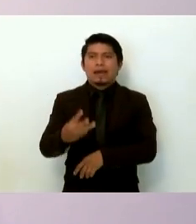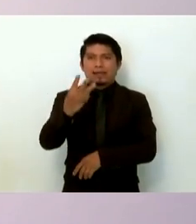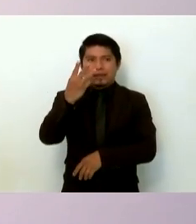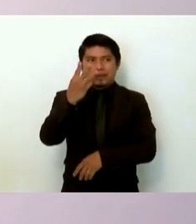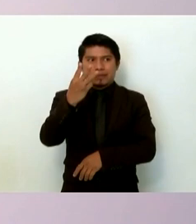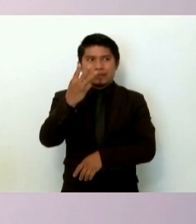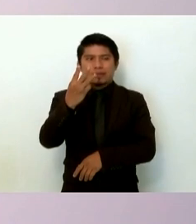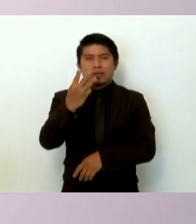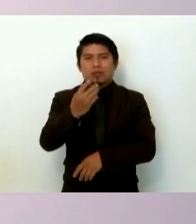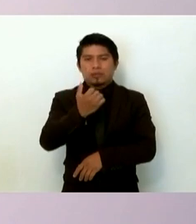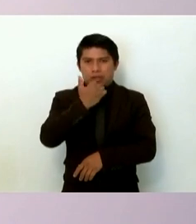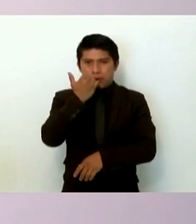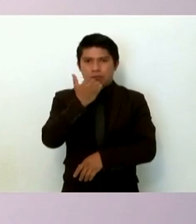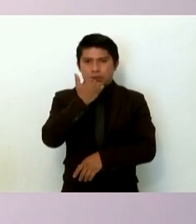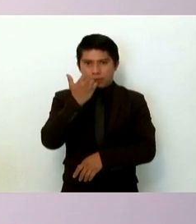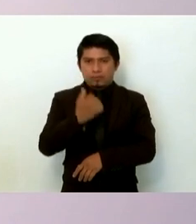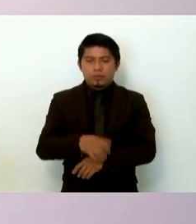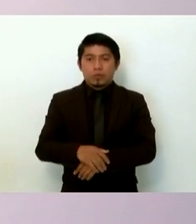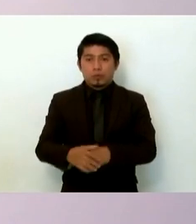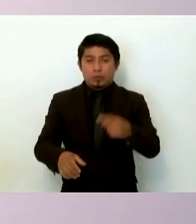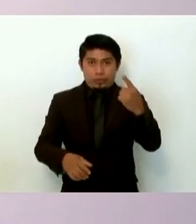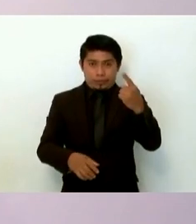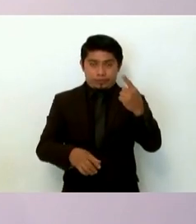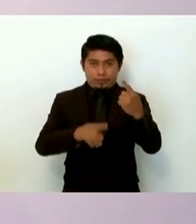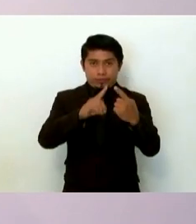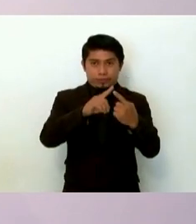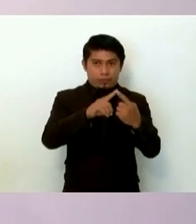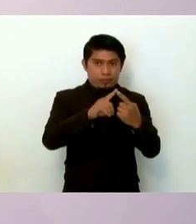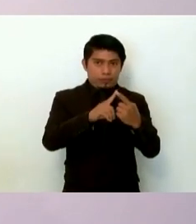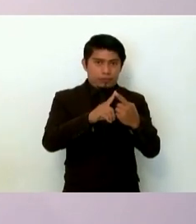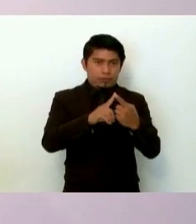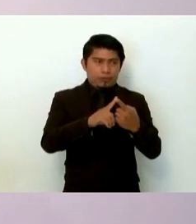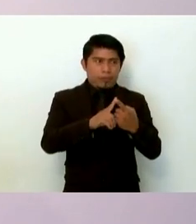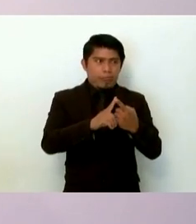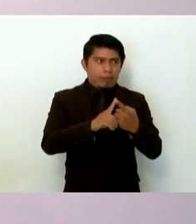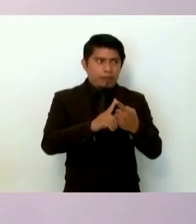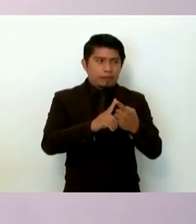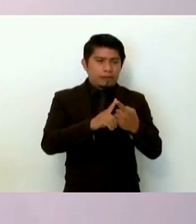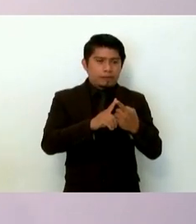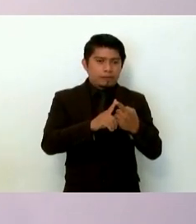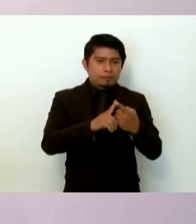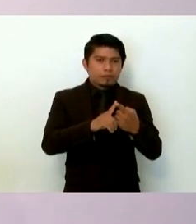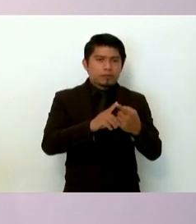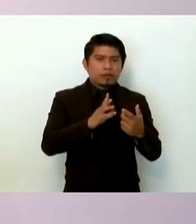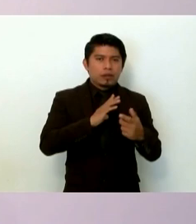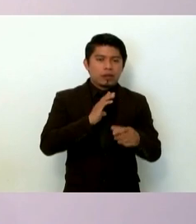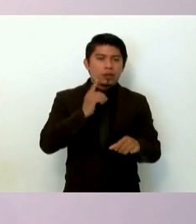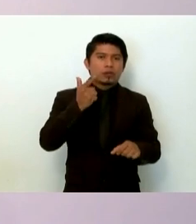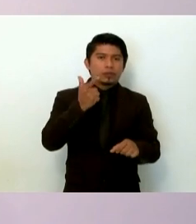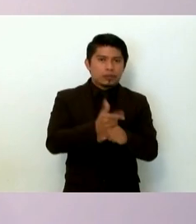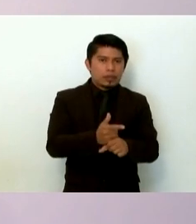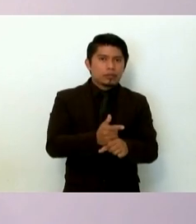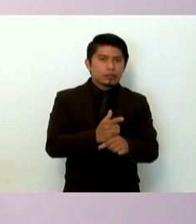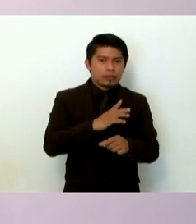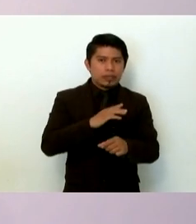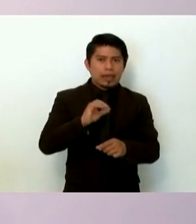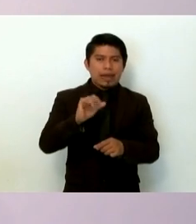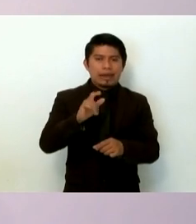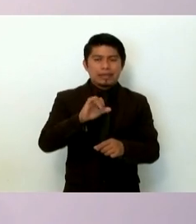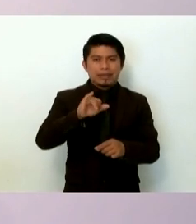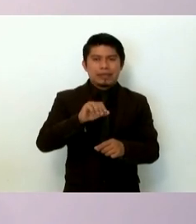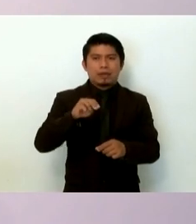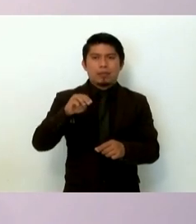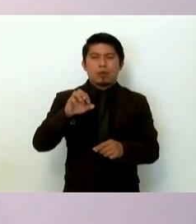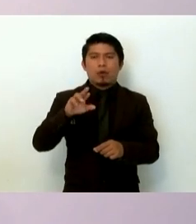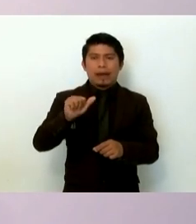de los estudiantes una es esta polémica hallazgo de Alexander Mora